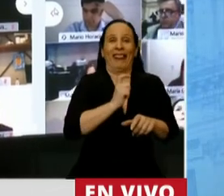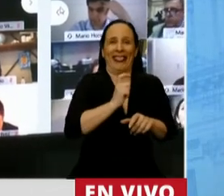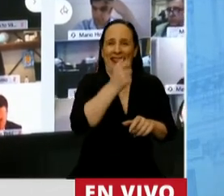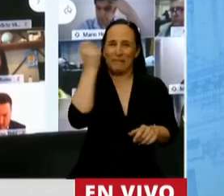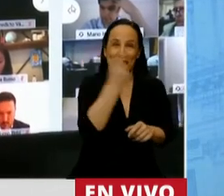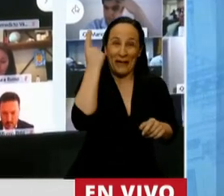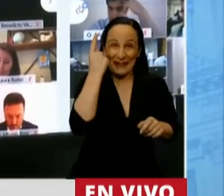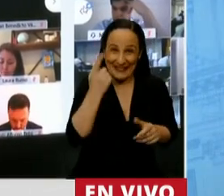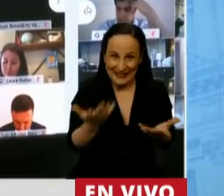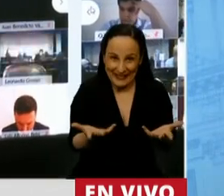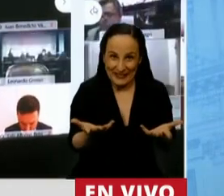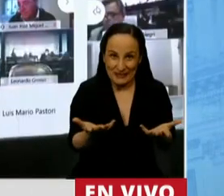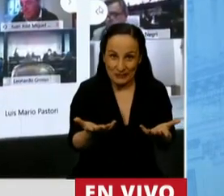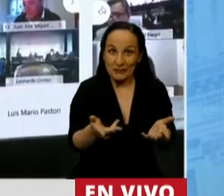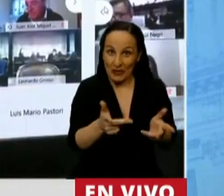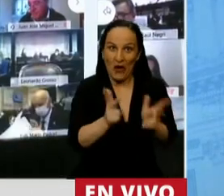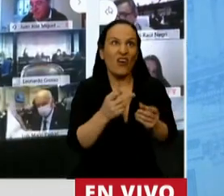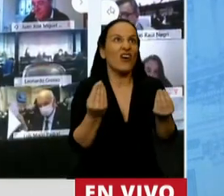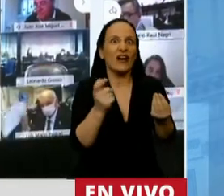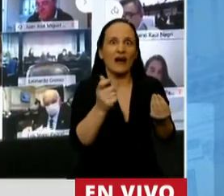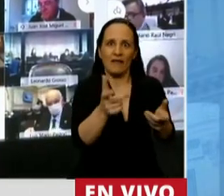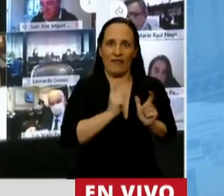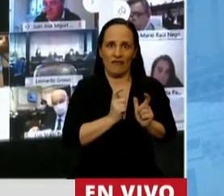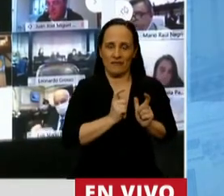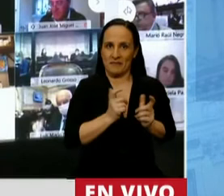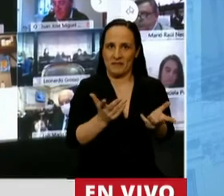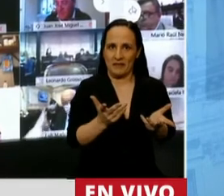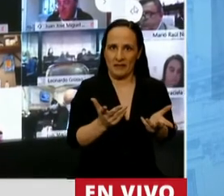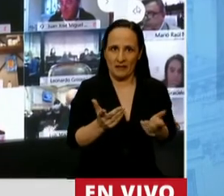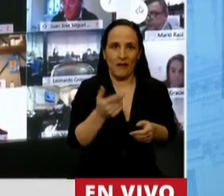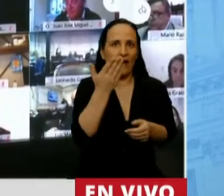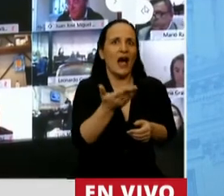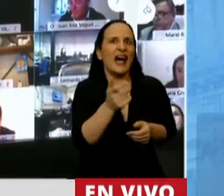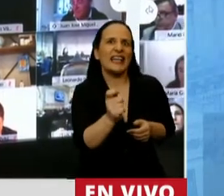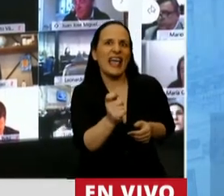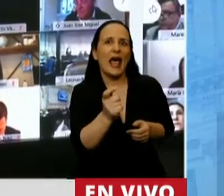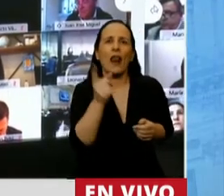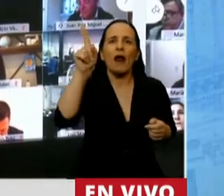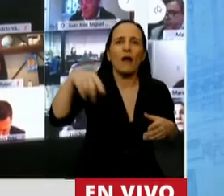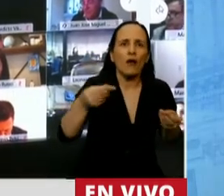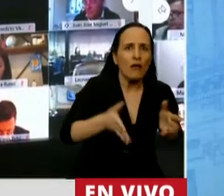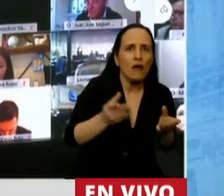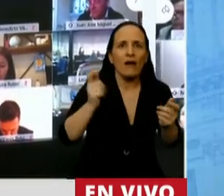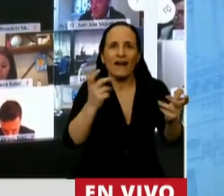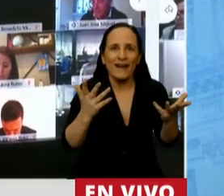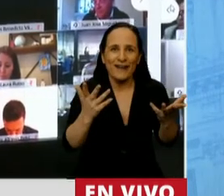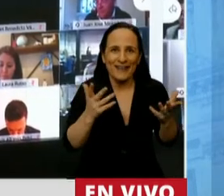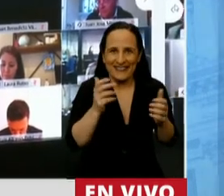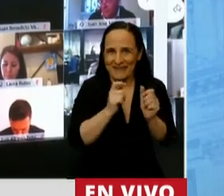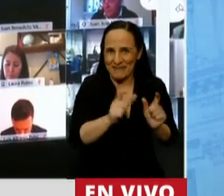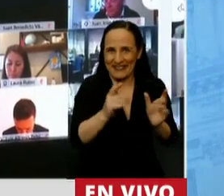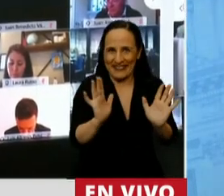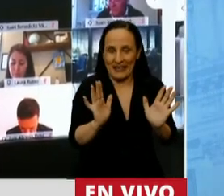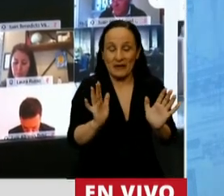y nos define quiénes somos y de dónde venimos. Bueno,